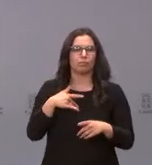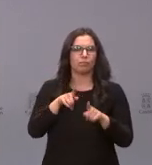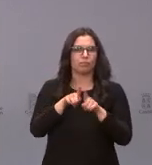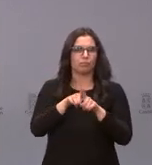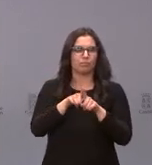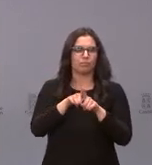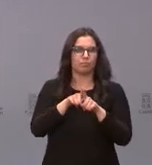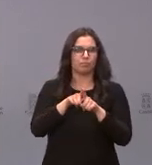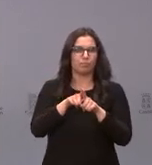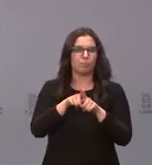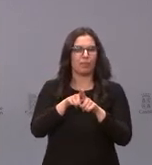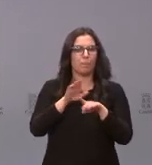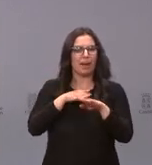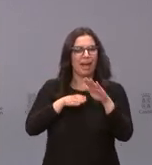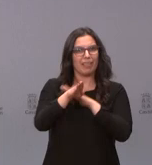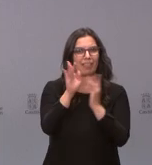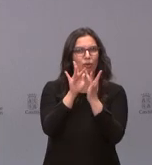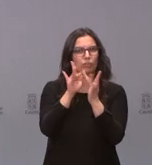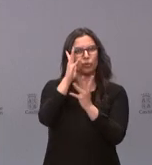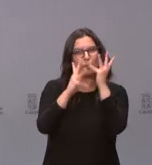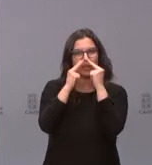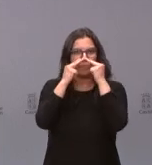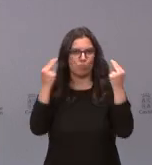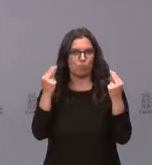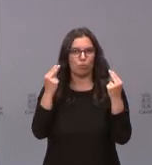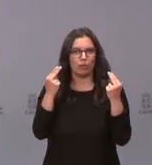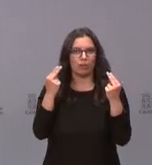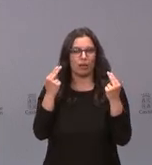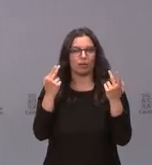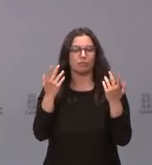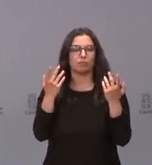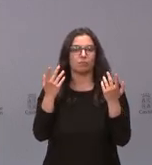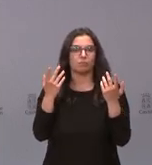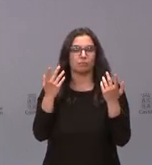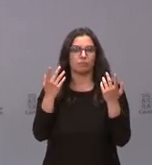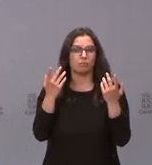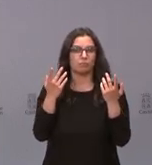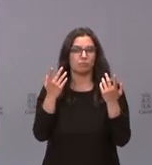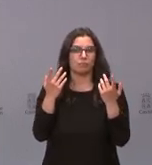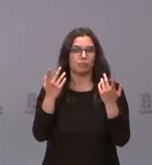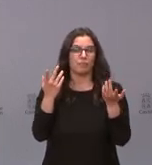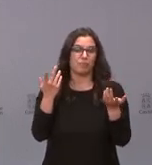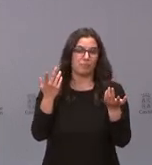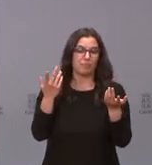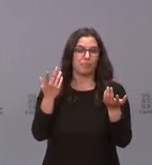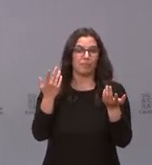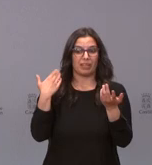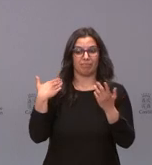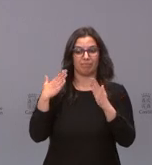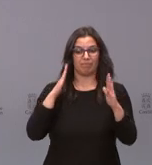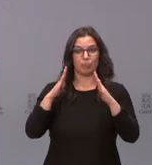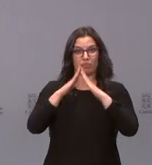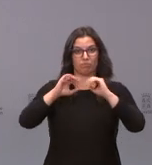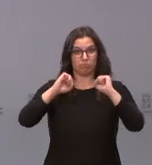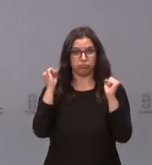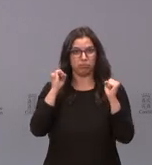una manera de acceder a la Administración que estaba vedada mediante el confinamiento, en los